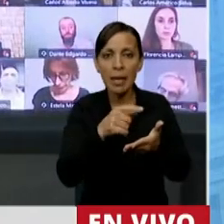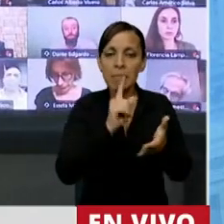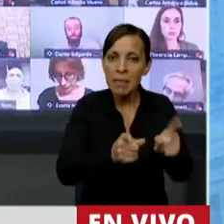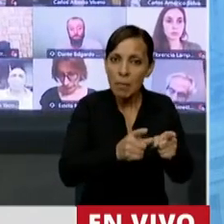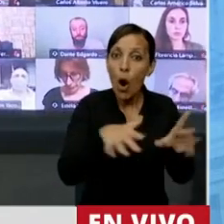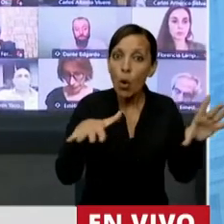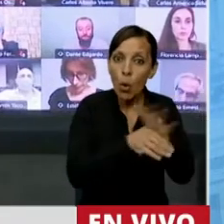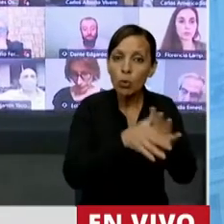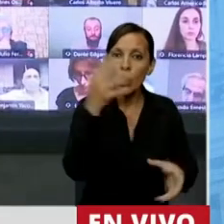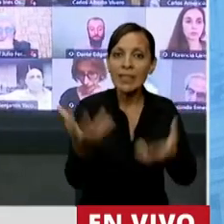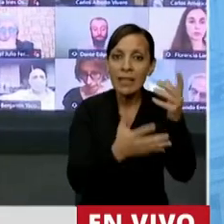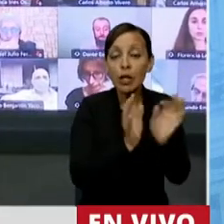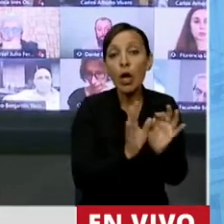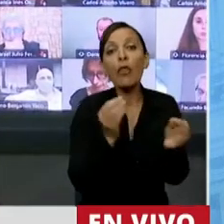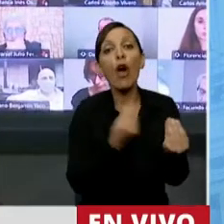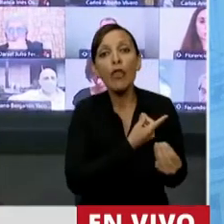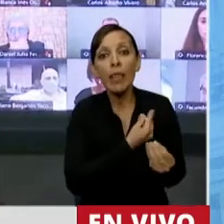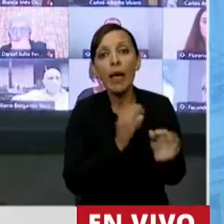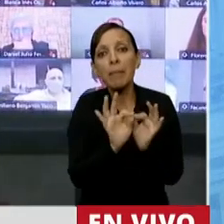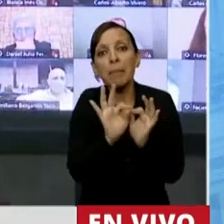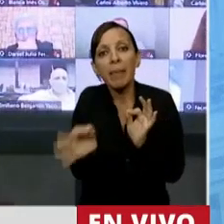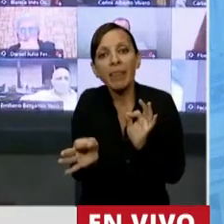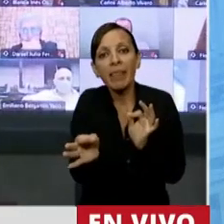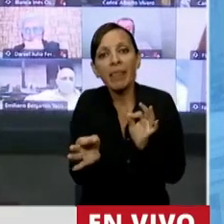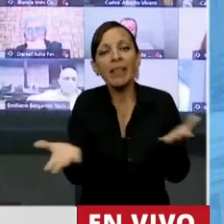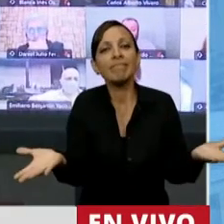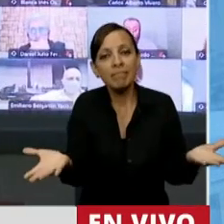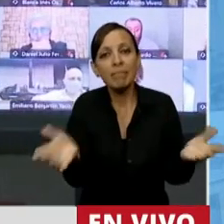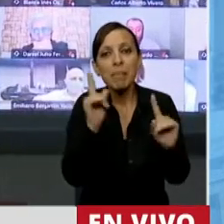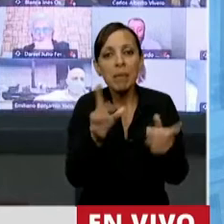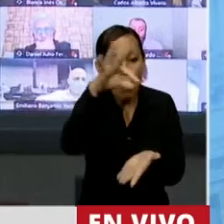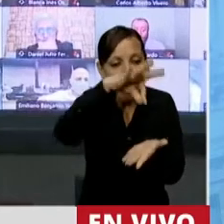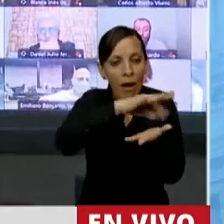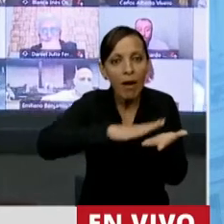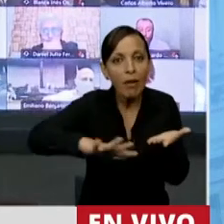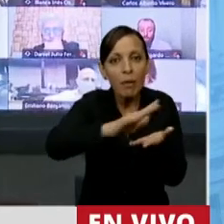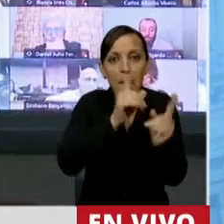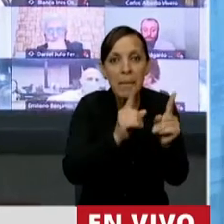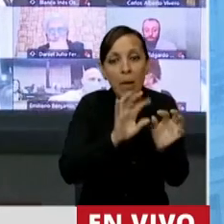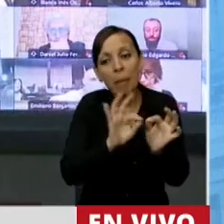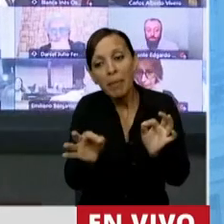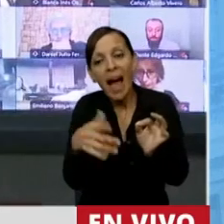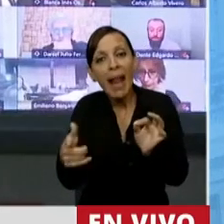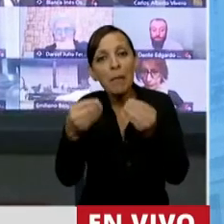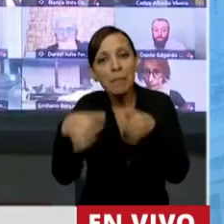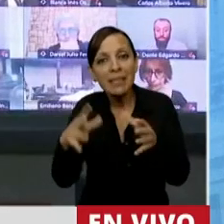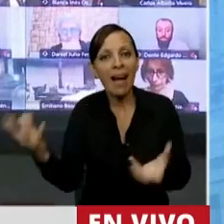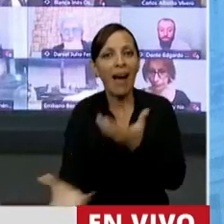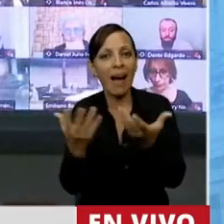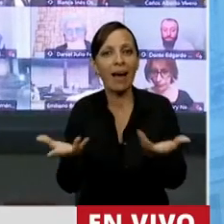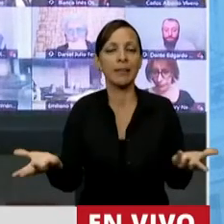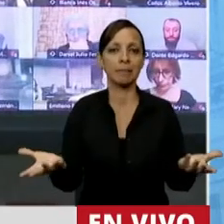Justo los incendios son al lado de donde están georreferenciados los rodeos y los lugares de vacunación,